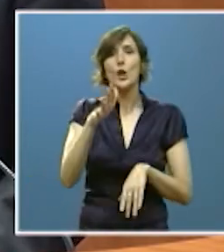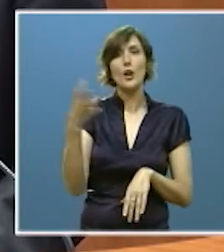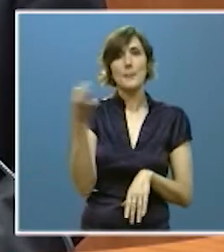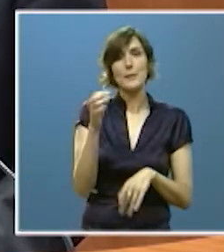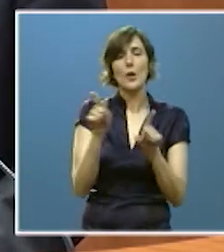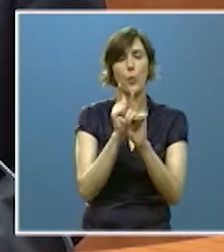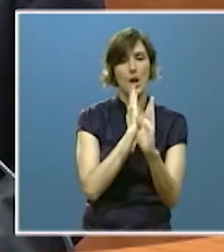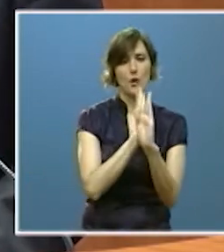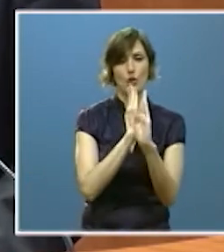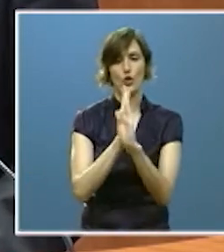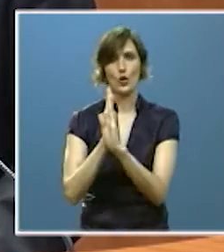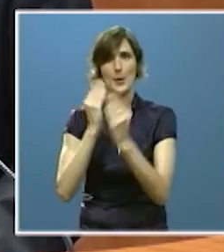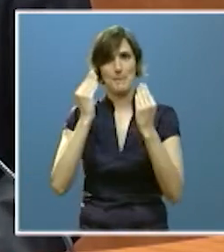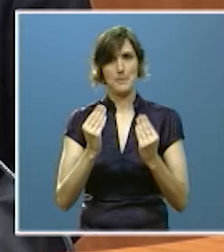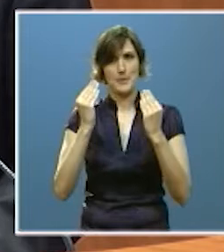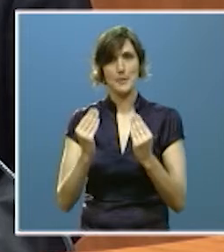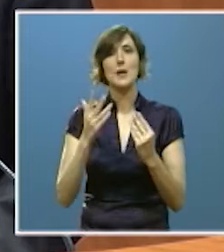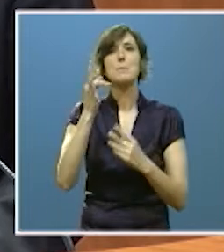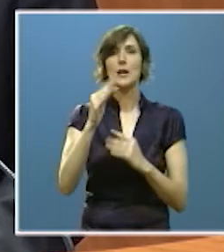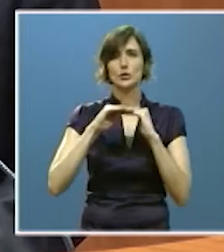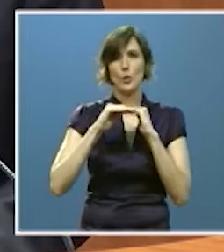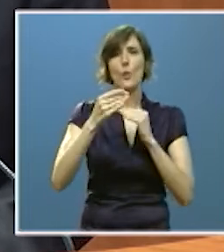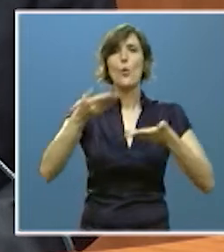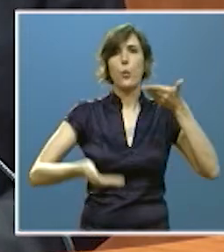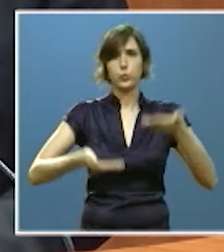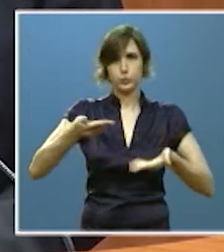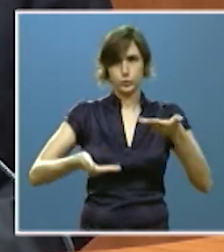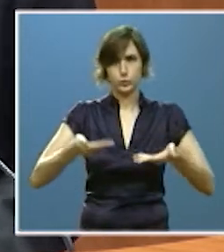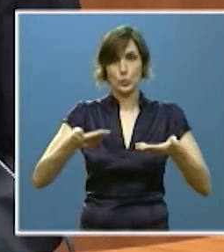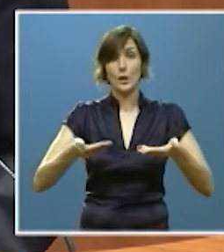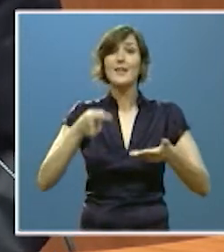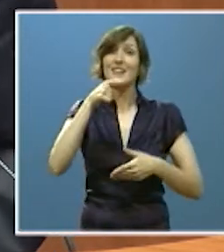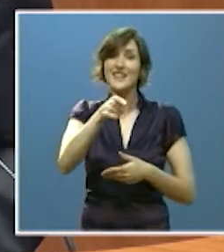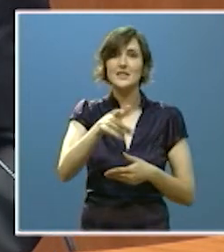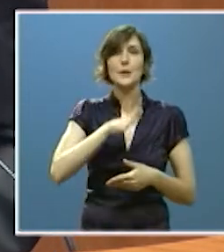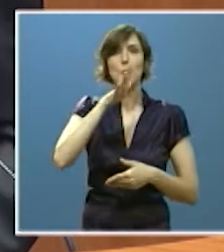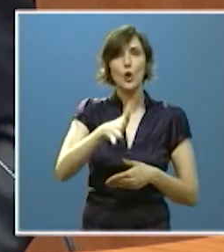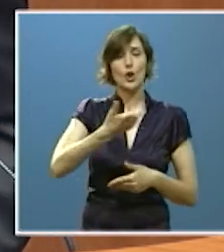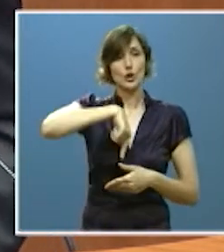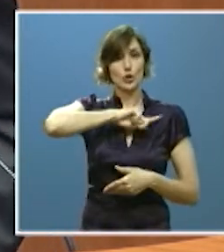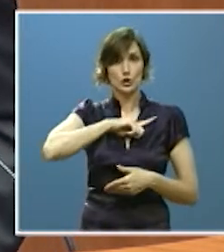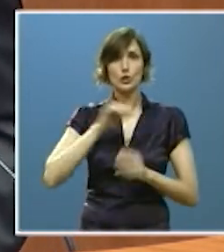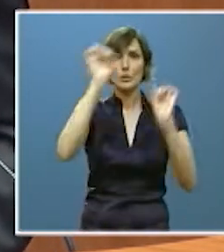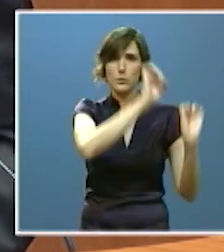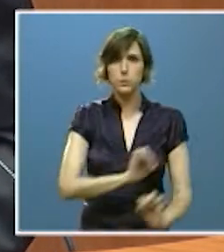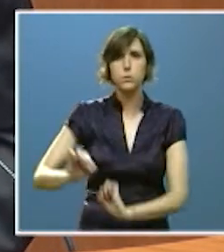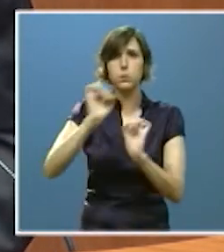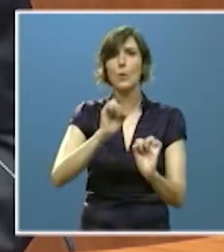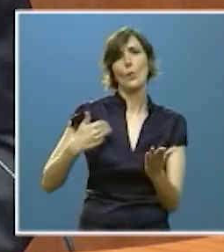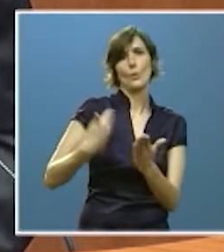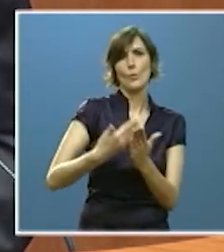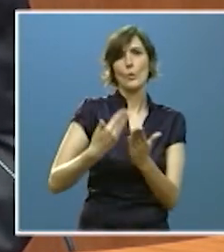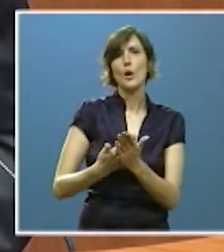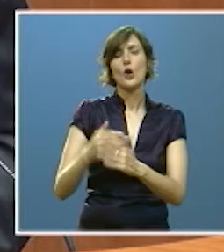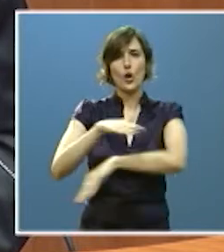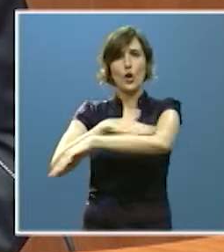y, sobre todo, tiene que ser justa. Tal es el principal argumento que hemos defendido y que vamos a seguir defendiendo ante